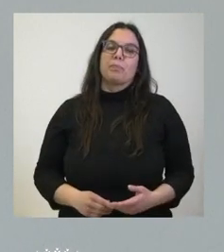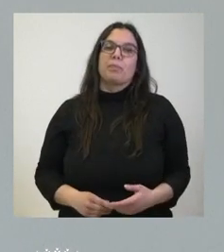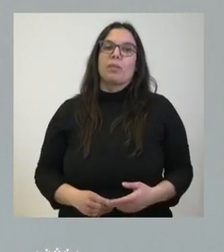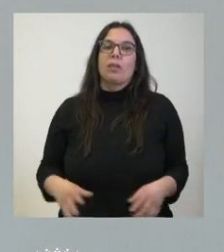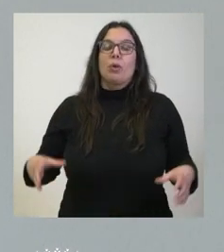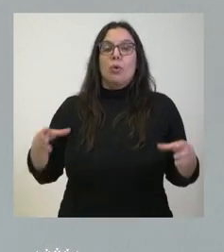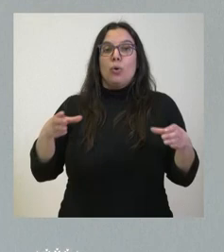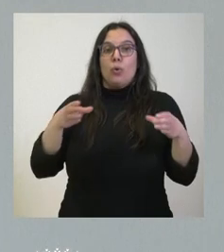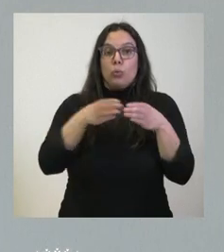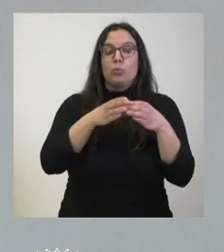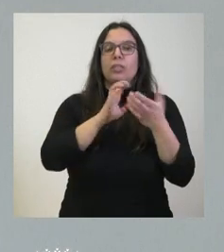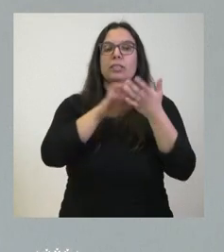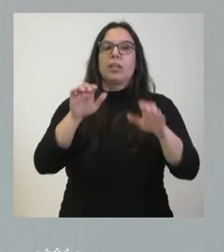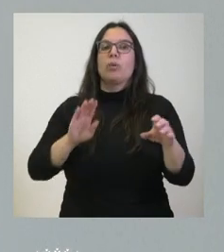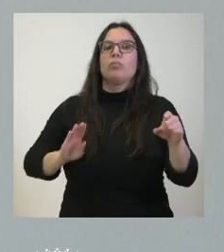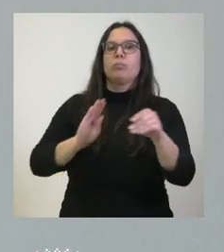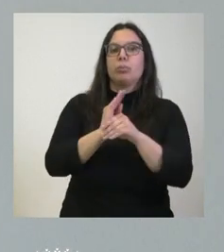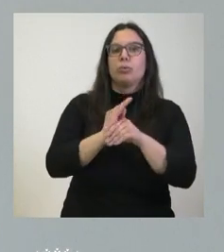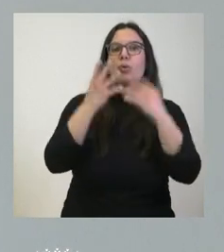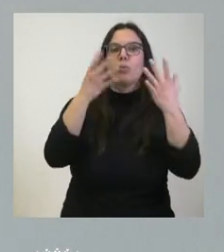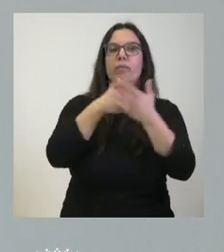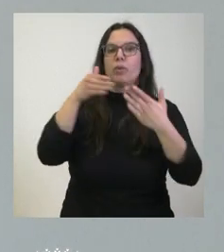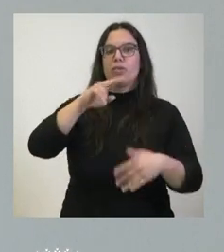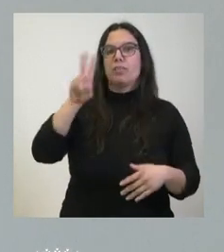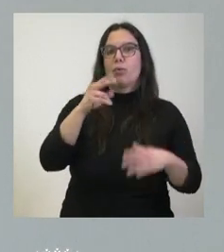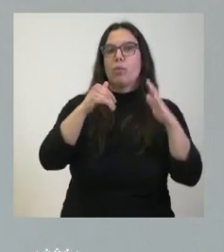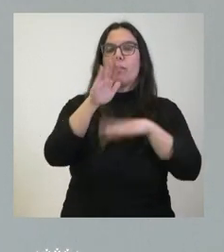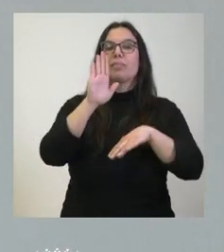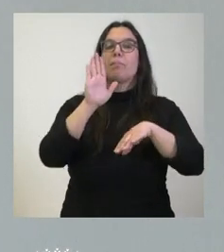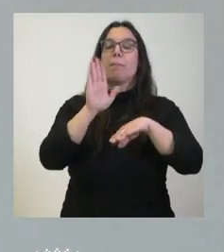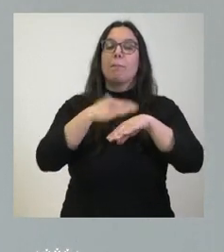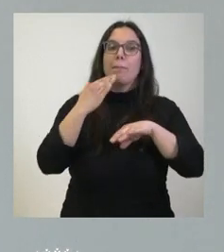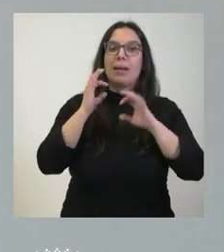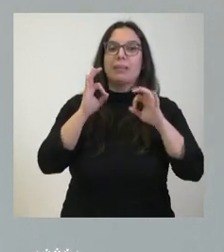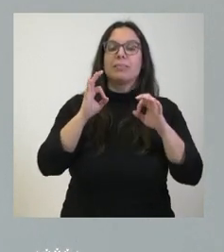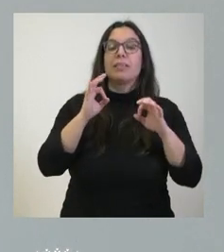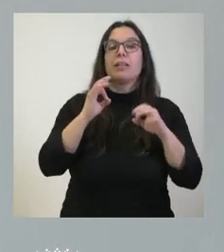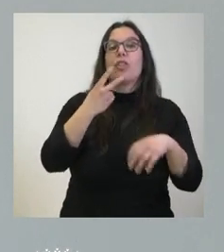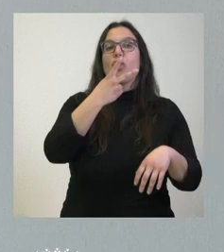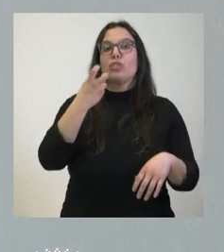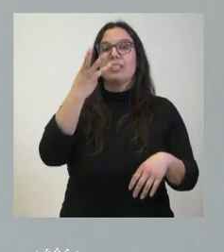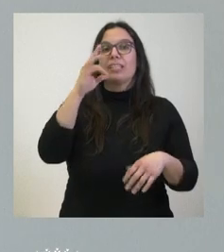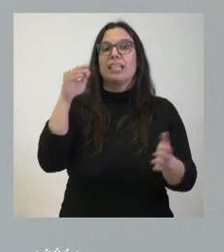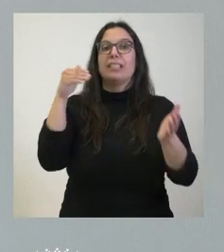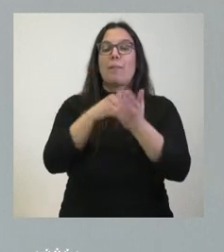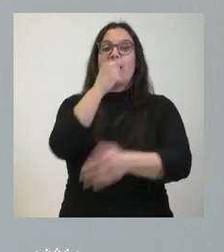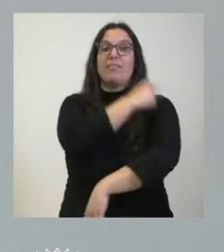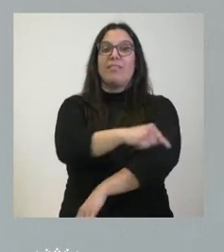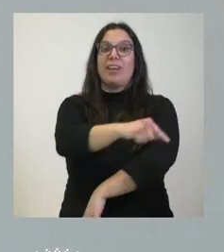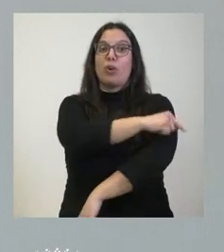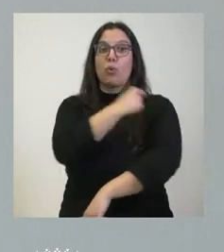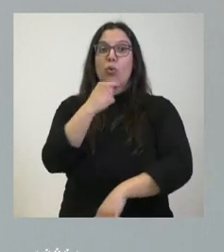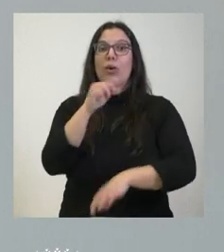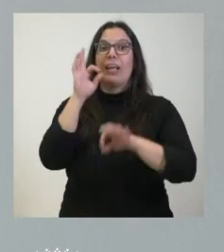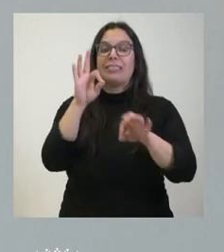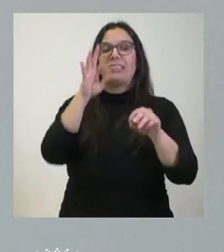la Junta destina una inversión de más de 9 millones de euros para el suministro de 230.000 vacunas dentro del